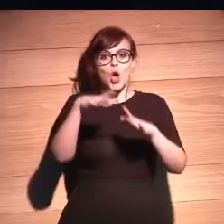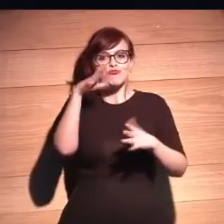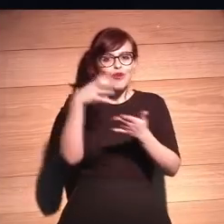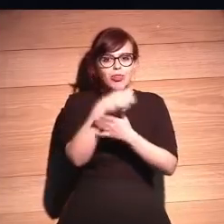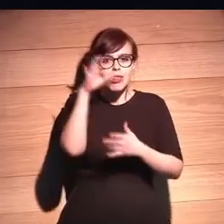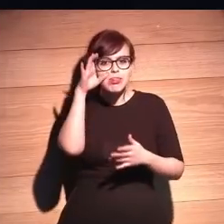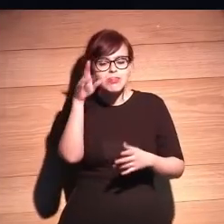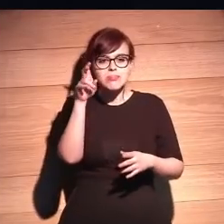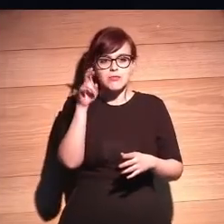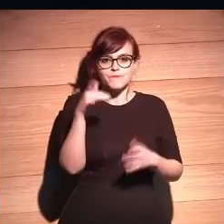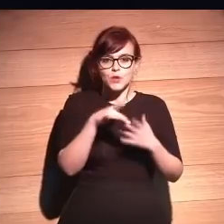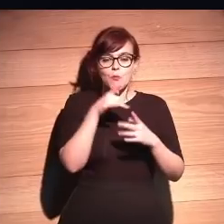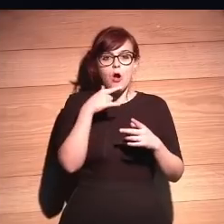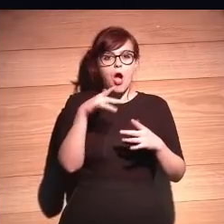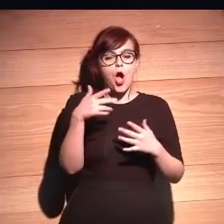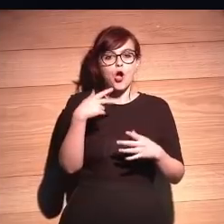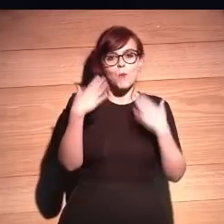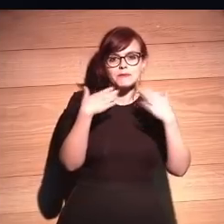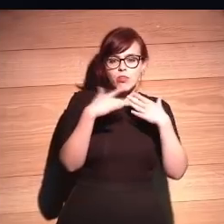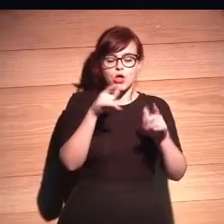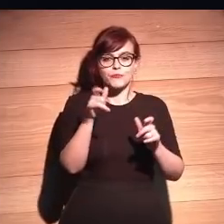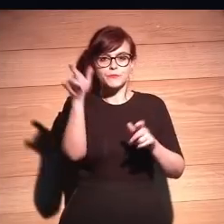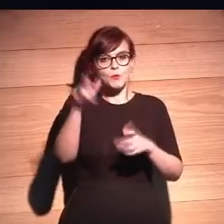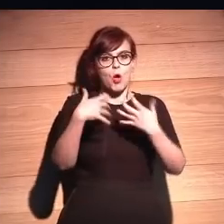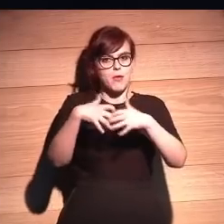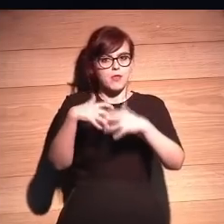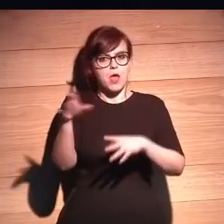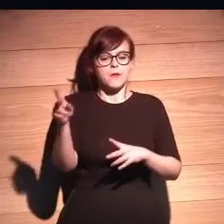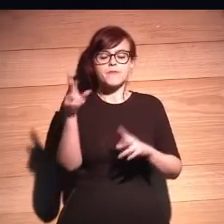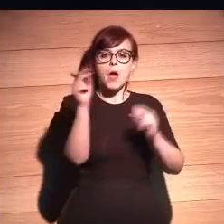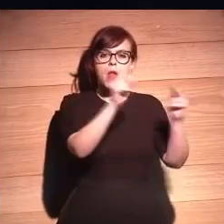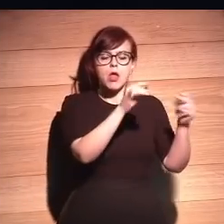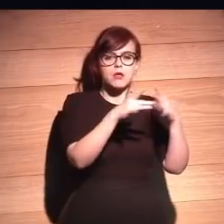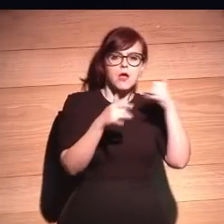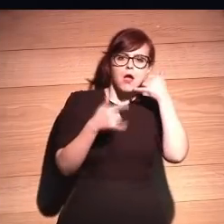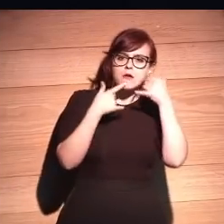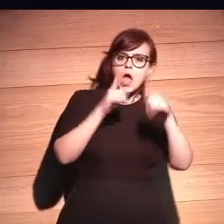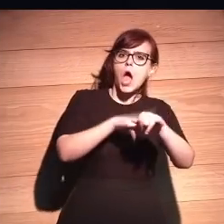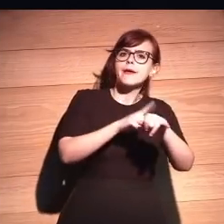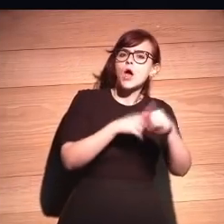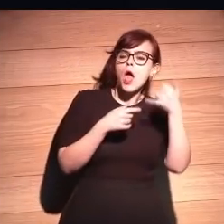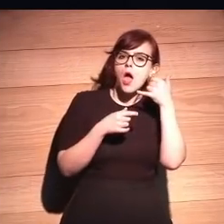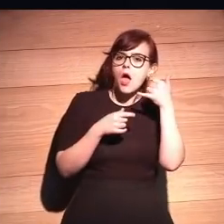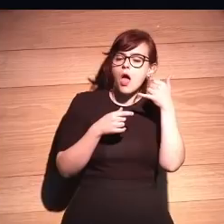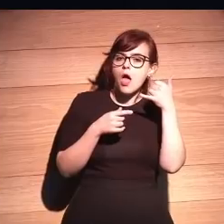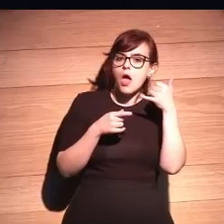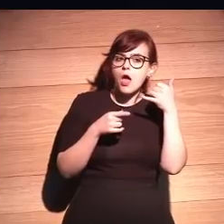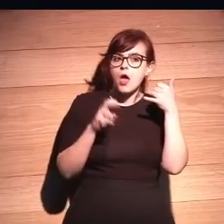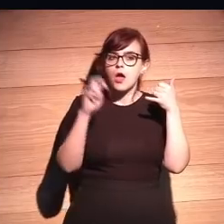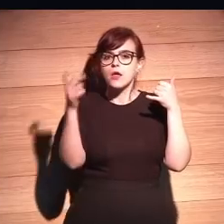escuchando y se oye la conversación, ¿no? Y la inteligencia artificial va hablando y la otra le dice, ¿a qué hora quiere esto?